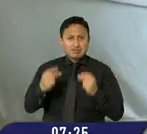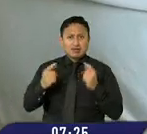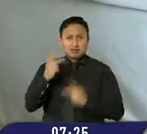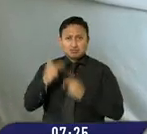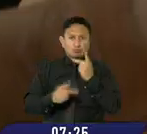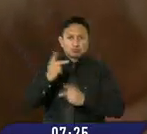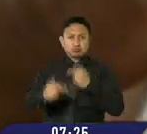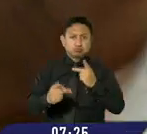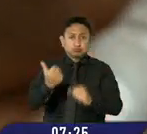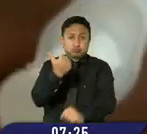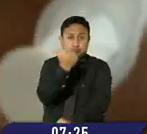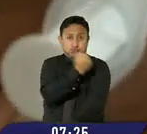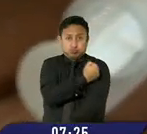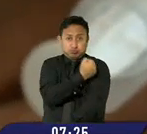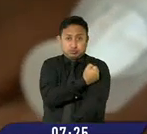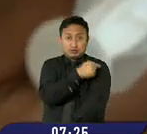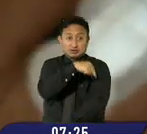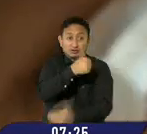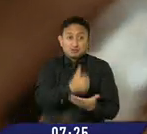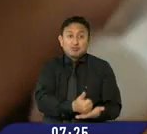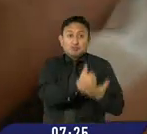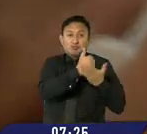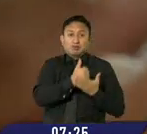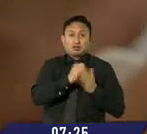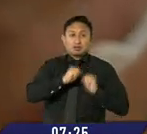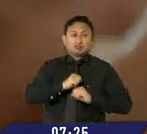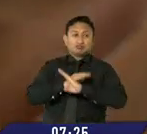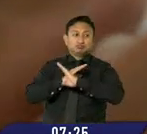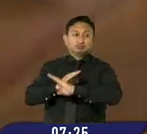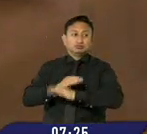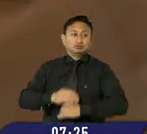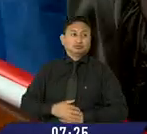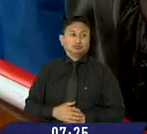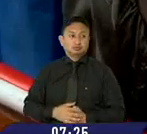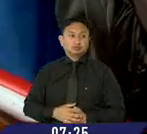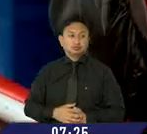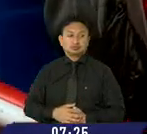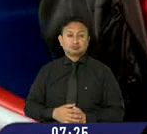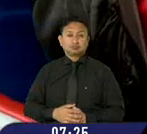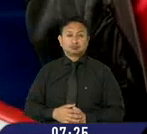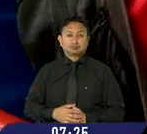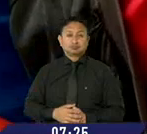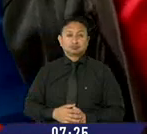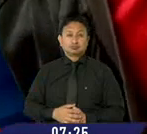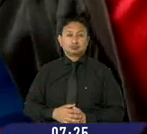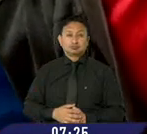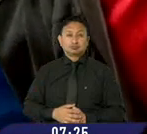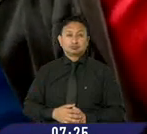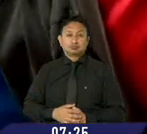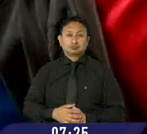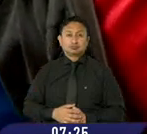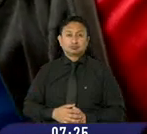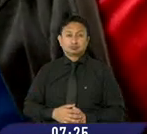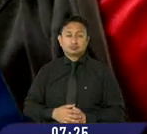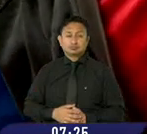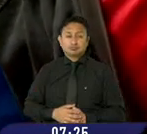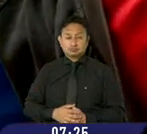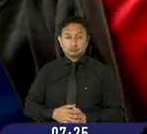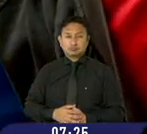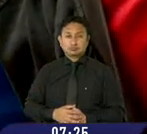vacunación, pues es la forma más eficiente de protegerse contra el virus. Informó